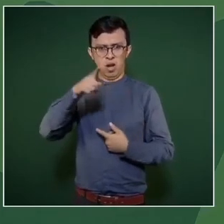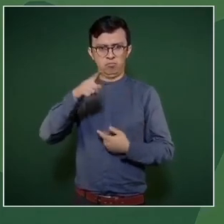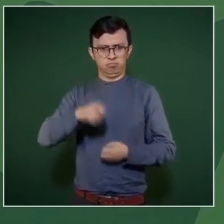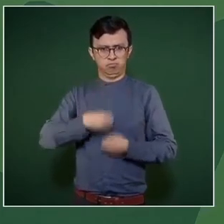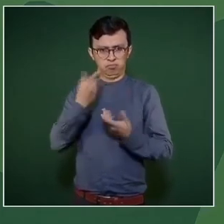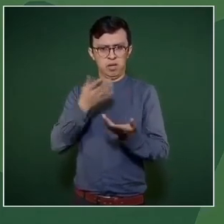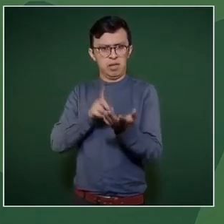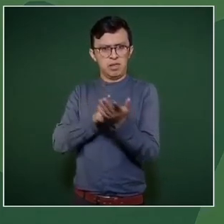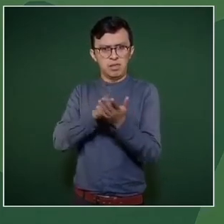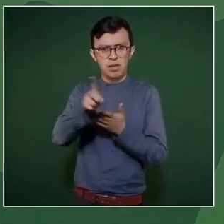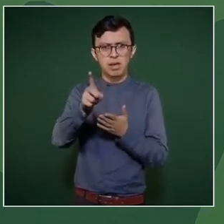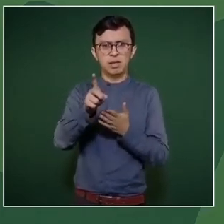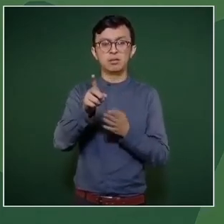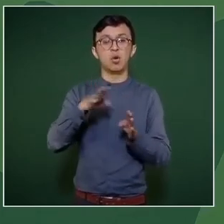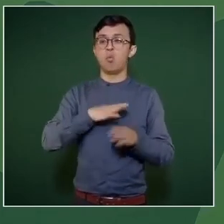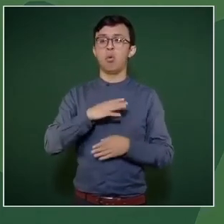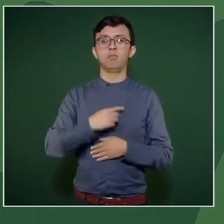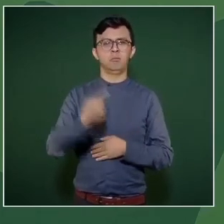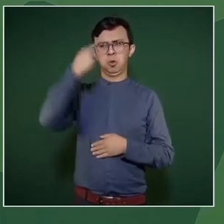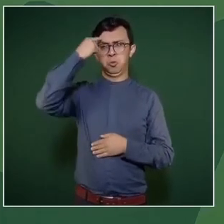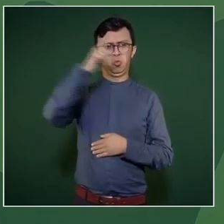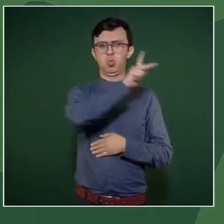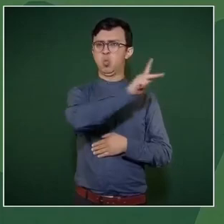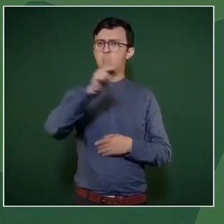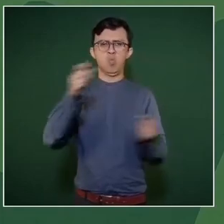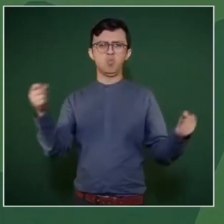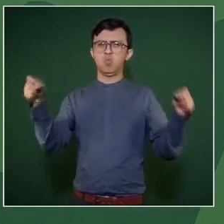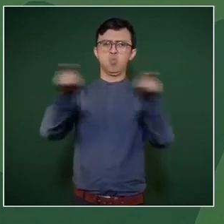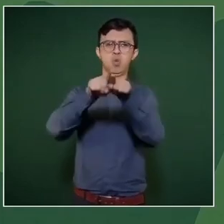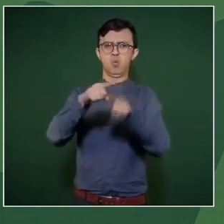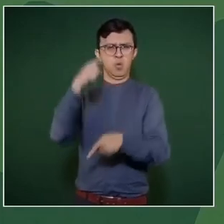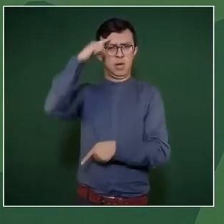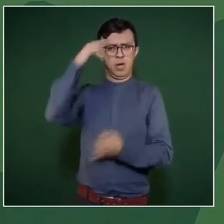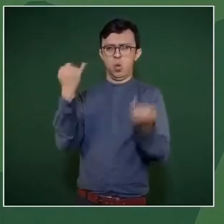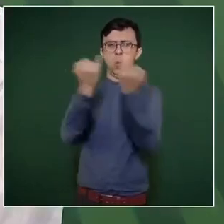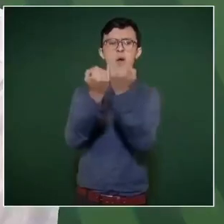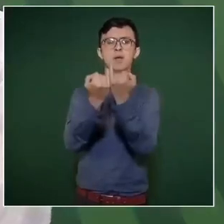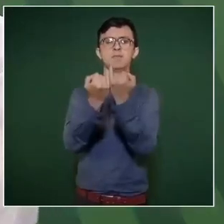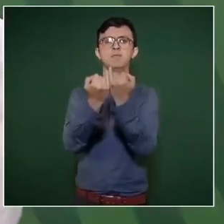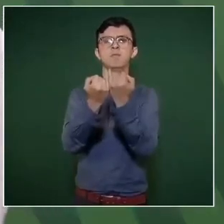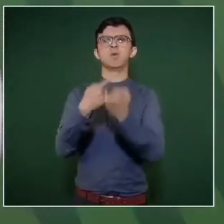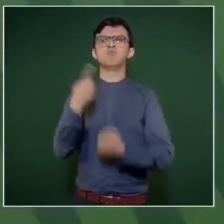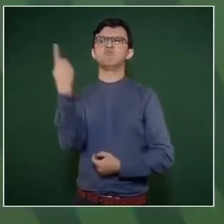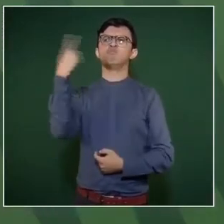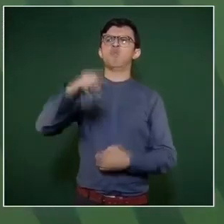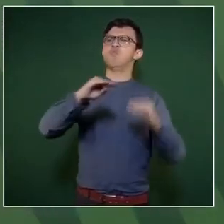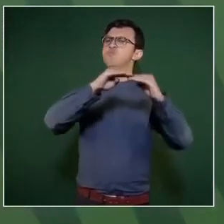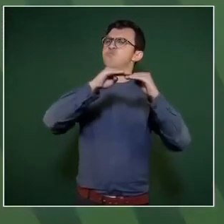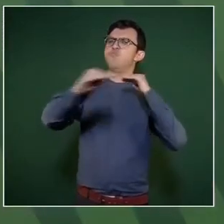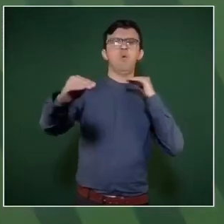no es pensamiento único, no es totalitarismo,